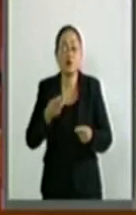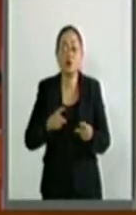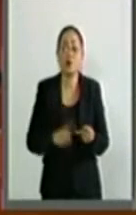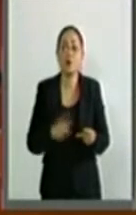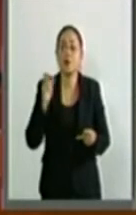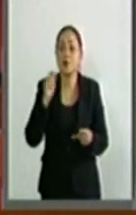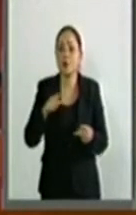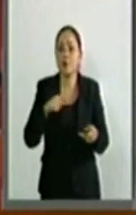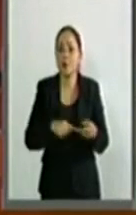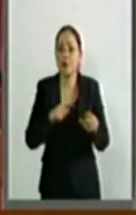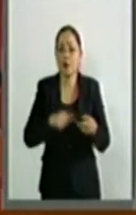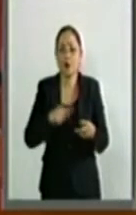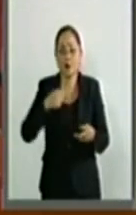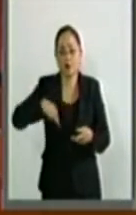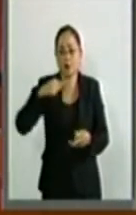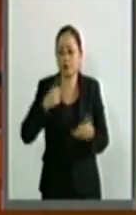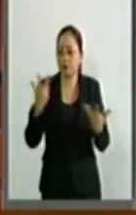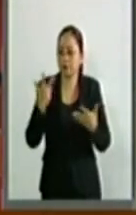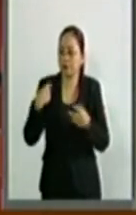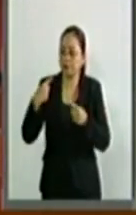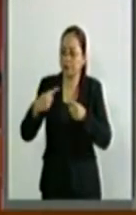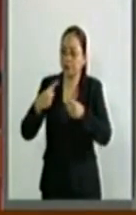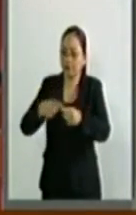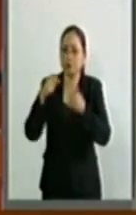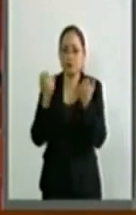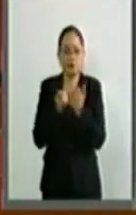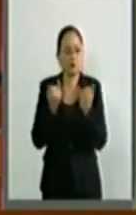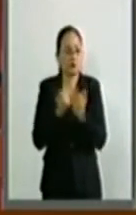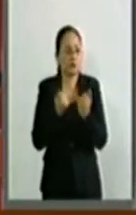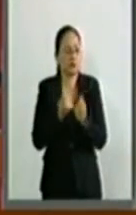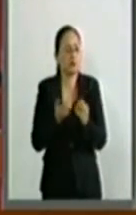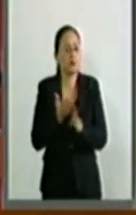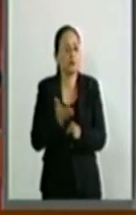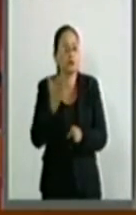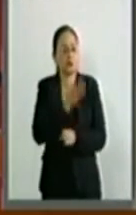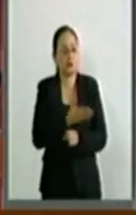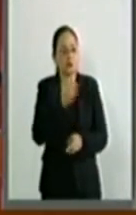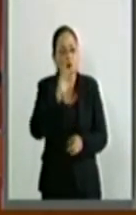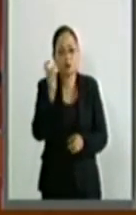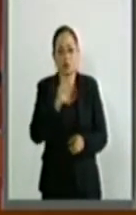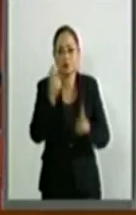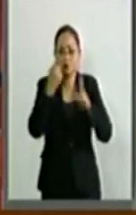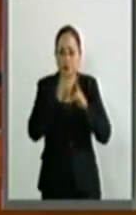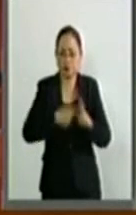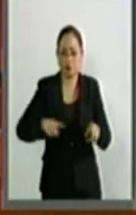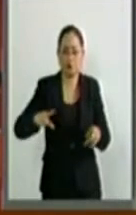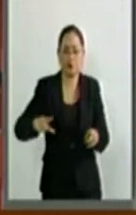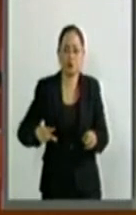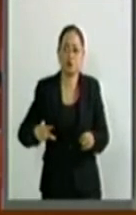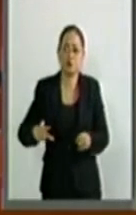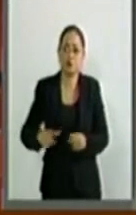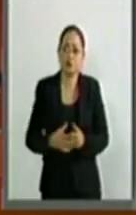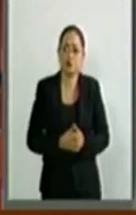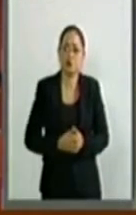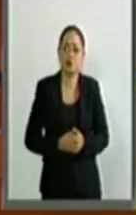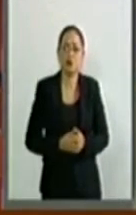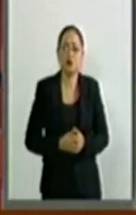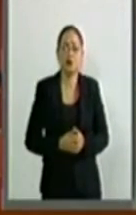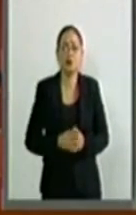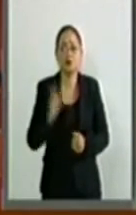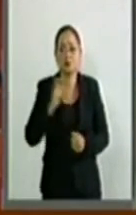como lo hemos venido realizando desde el primer día de establecida la pasada